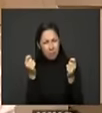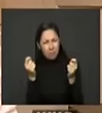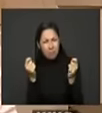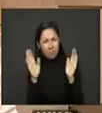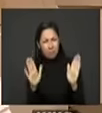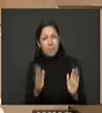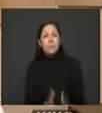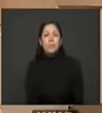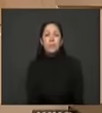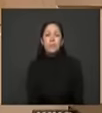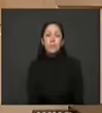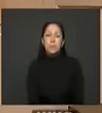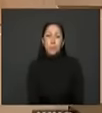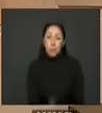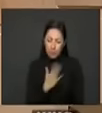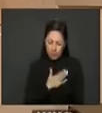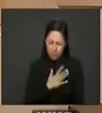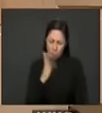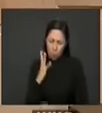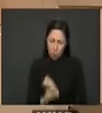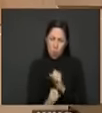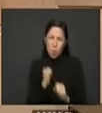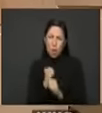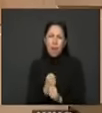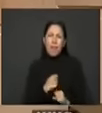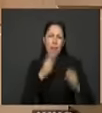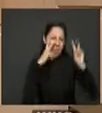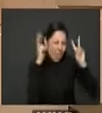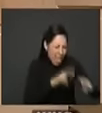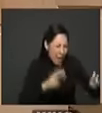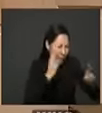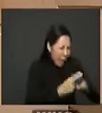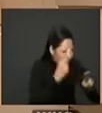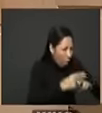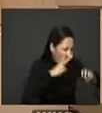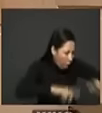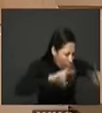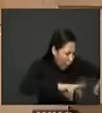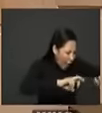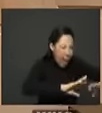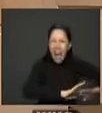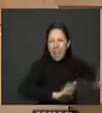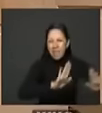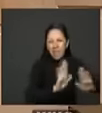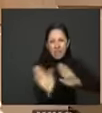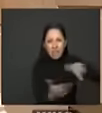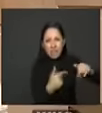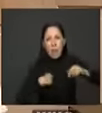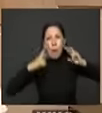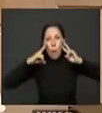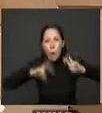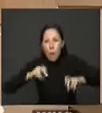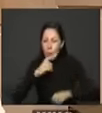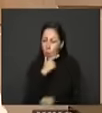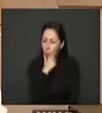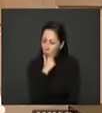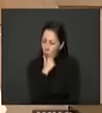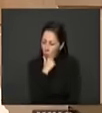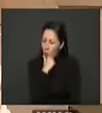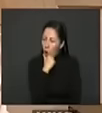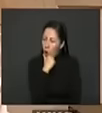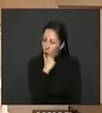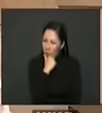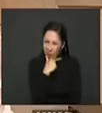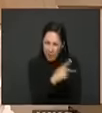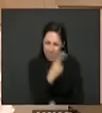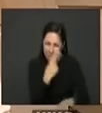Yo he dedicado los últimos cuatro años de mi vida cuando me cansé de investigar bandidos me dediqué a tratar de investigar cómo podemos reemplazar